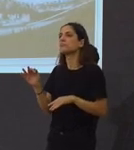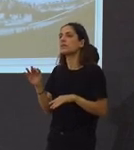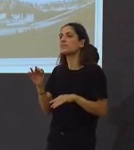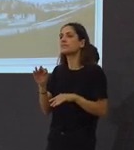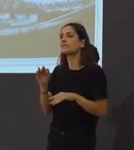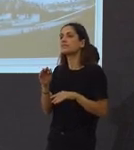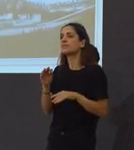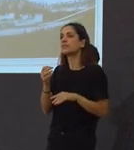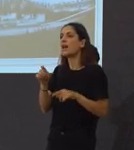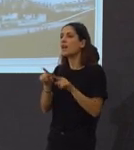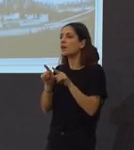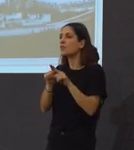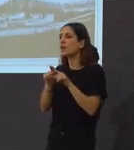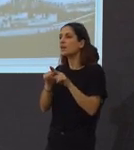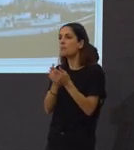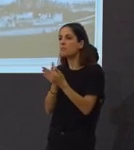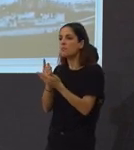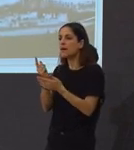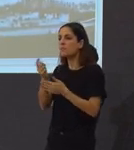múltiple mapa humano español.